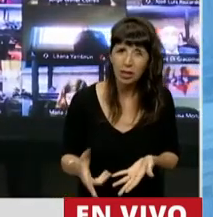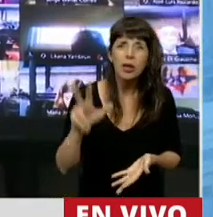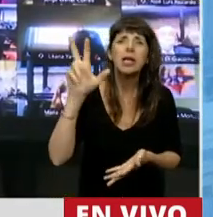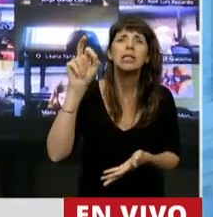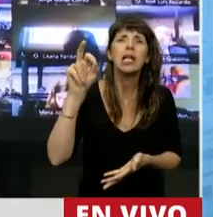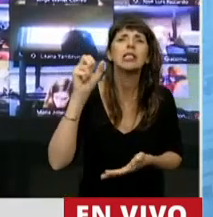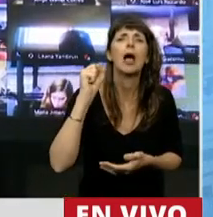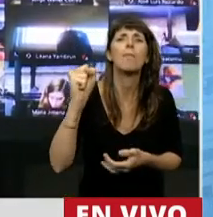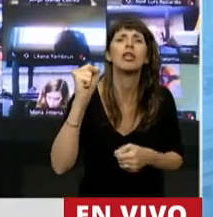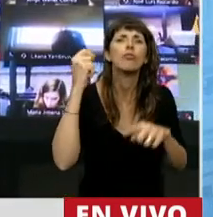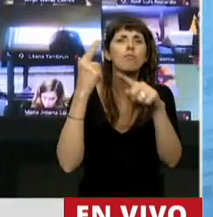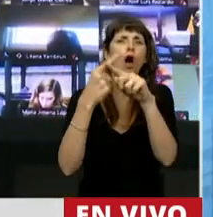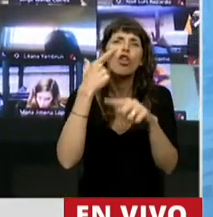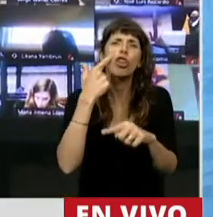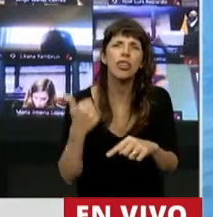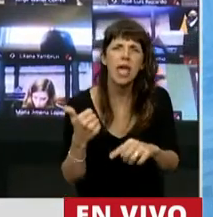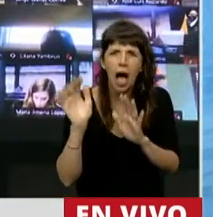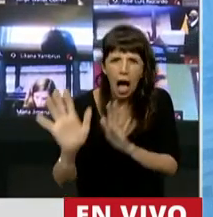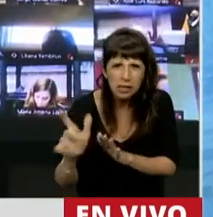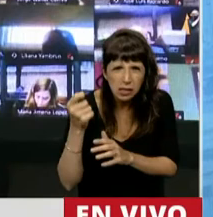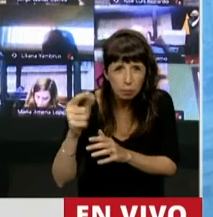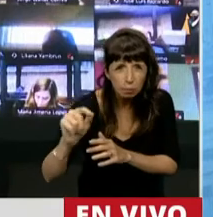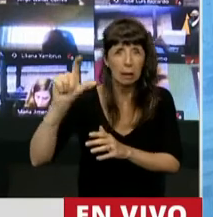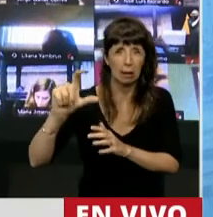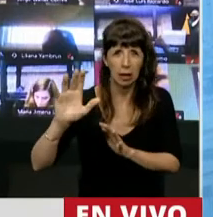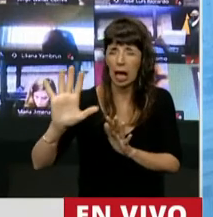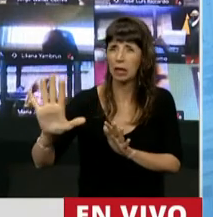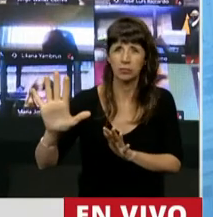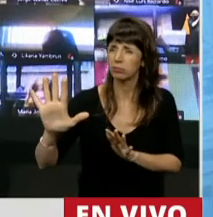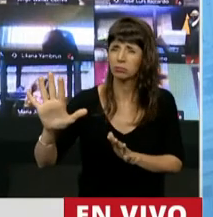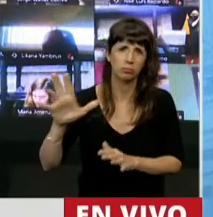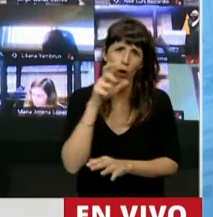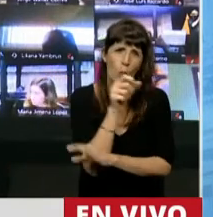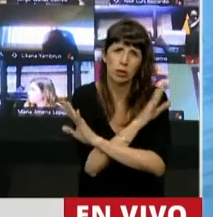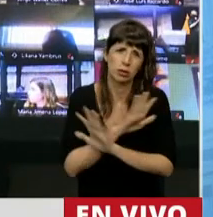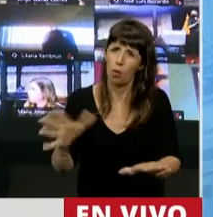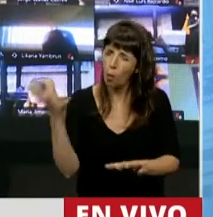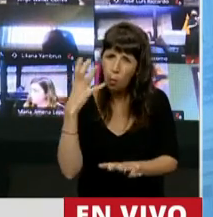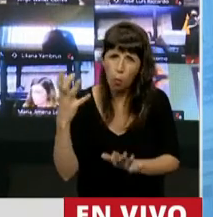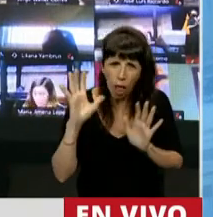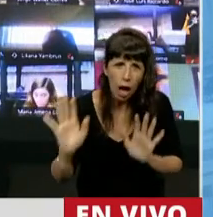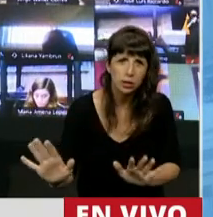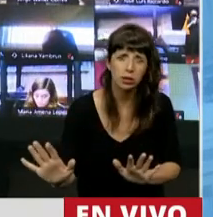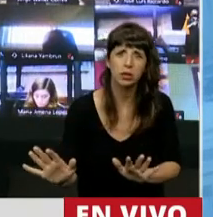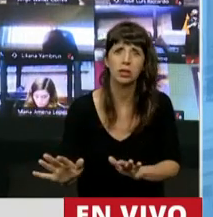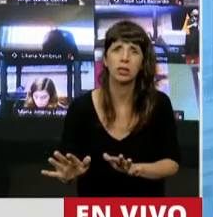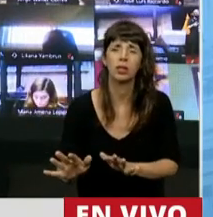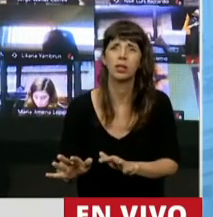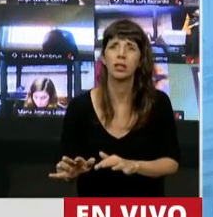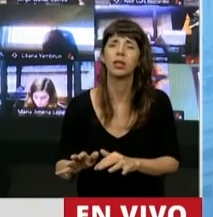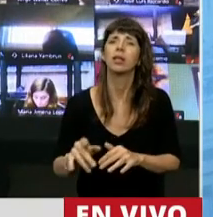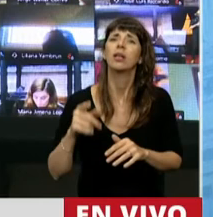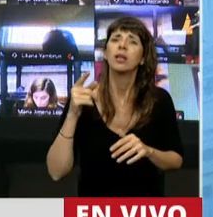pesos diarios es inadmisible tanta burla. Y como si eso no bastara, lo hacen a